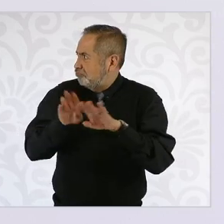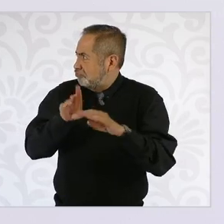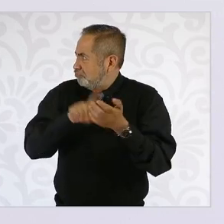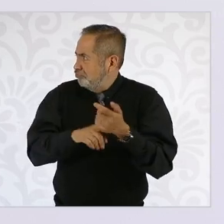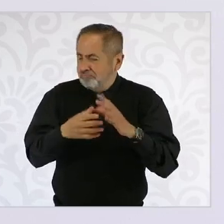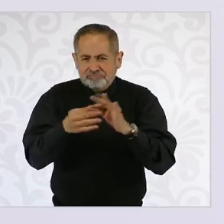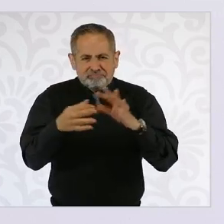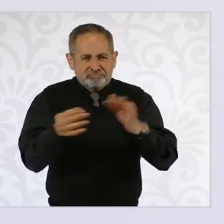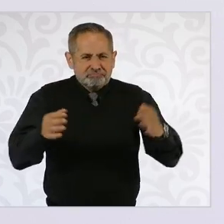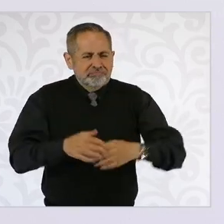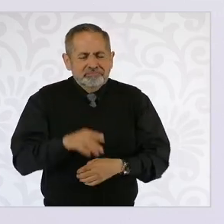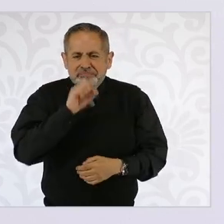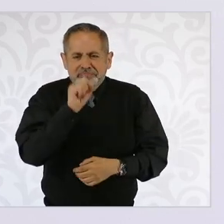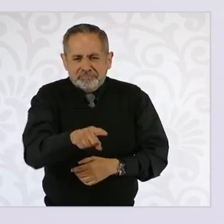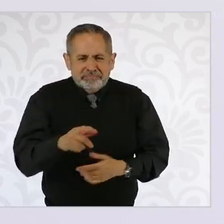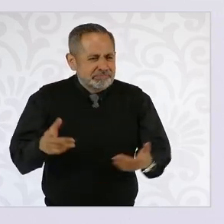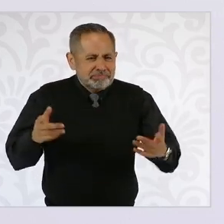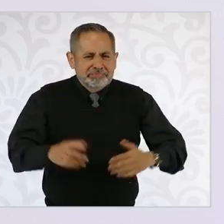Es lo mismo.